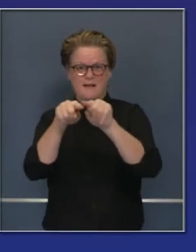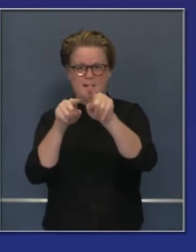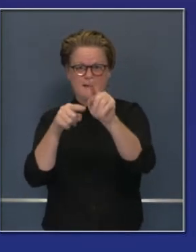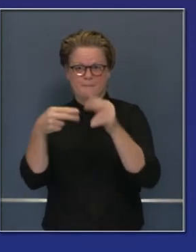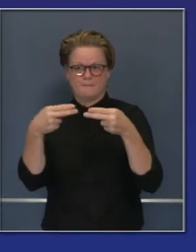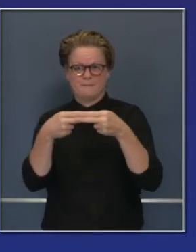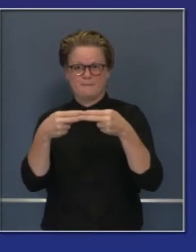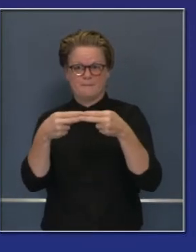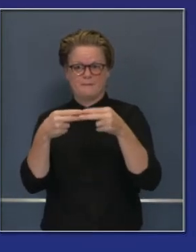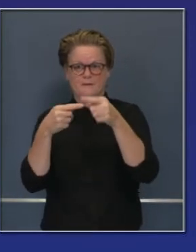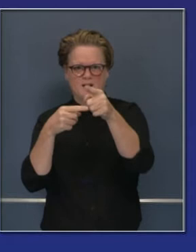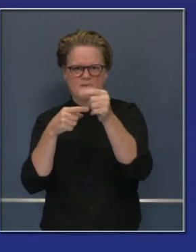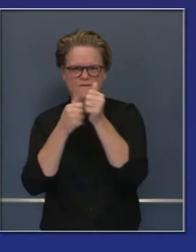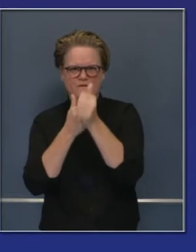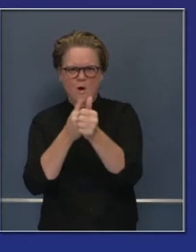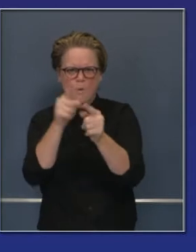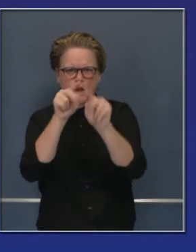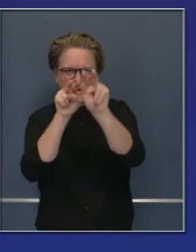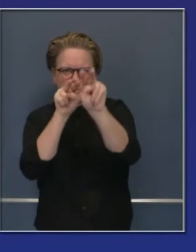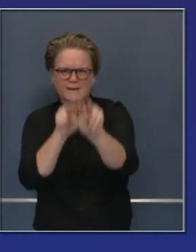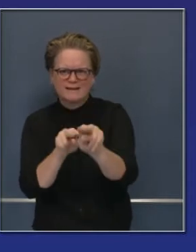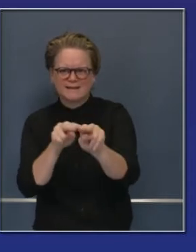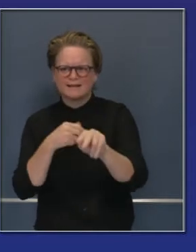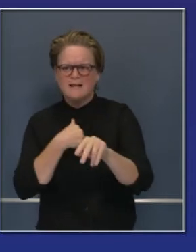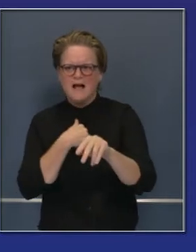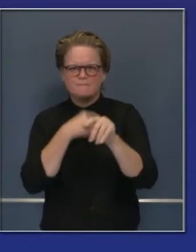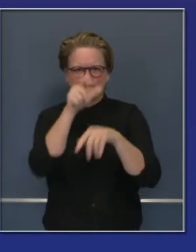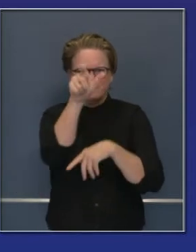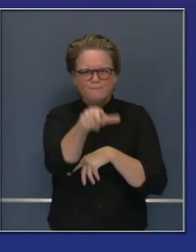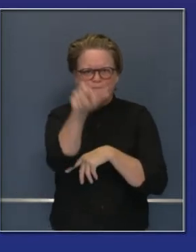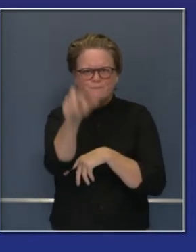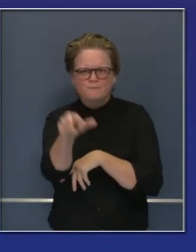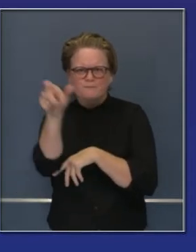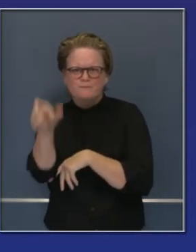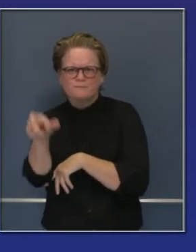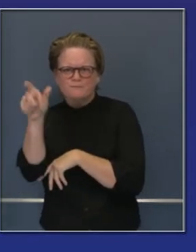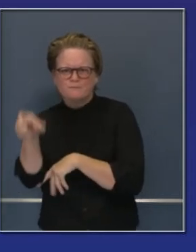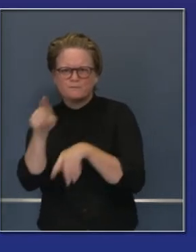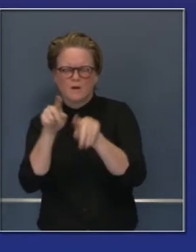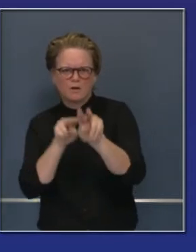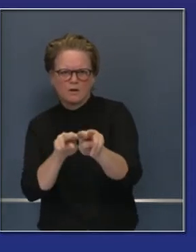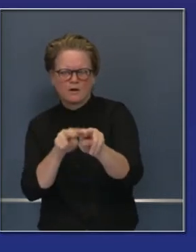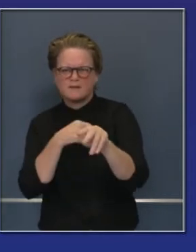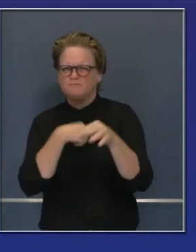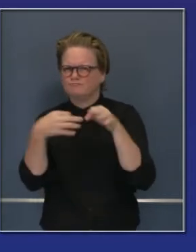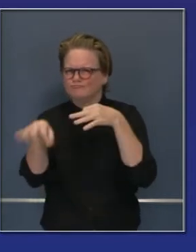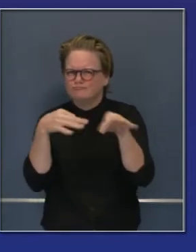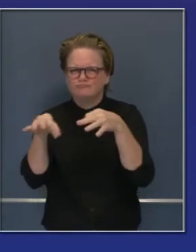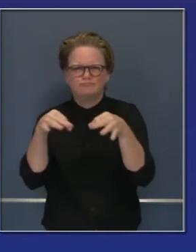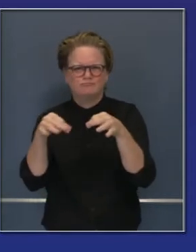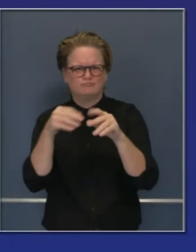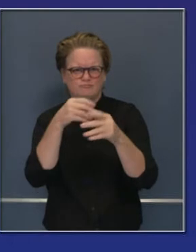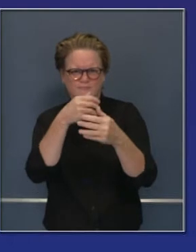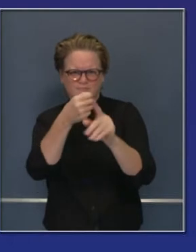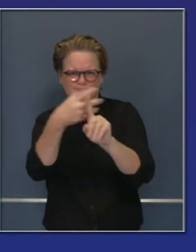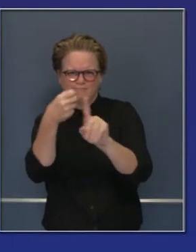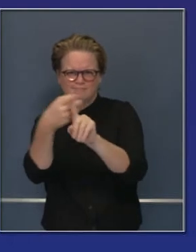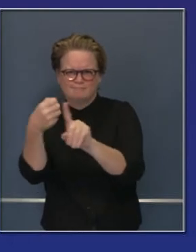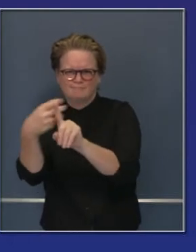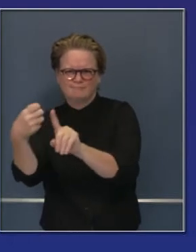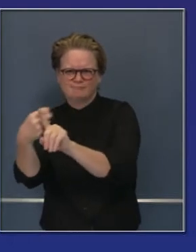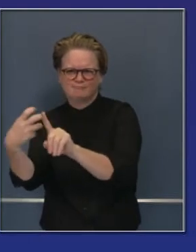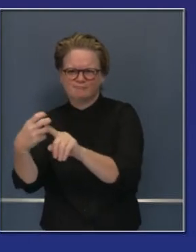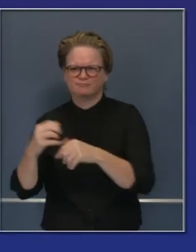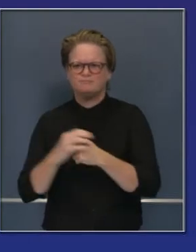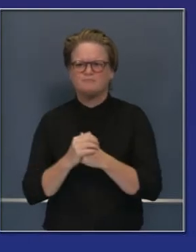segura que implementamos hace algunas semanas con estos niveles a colores, cuatro niveles. Las pruebas